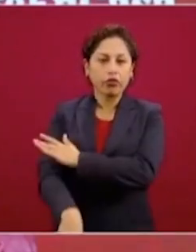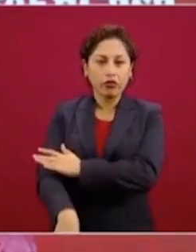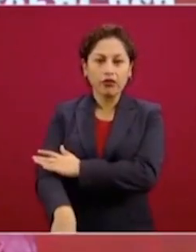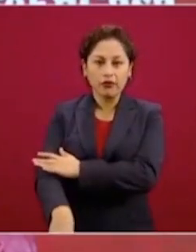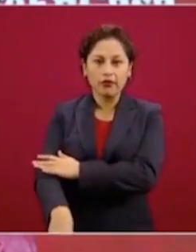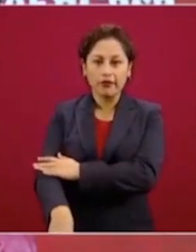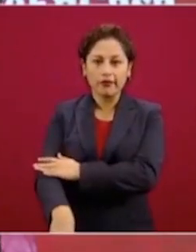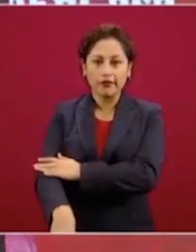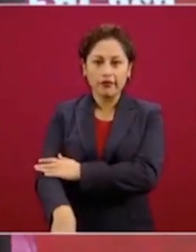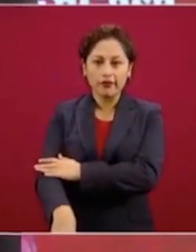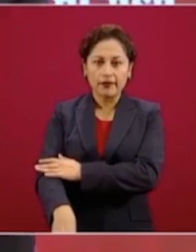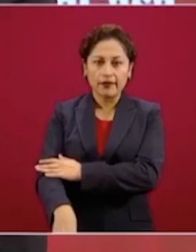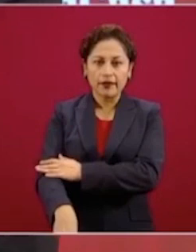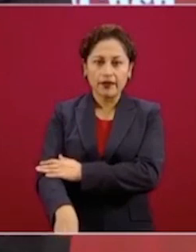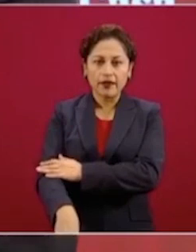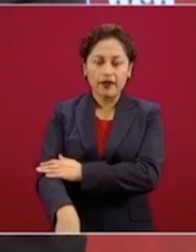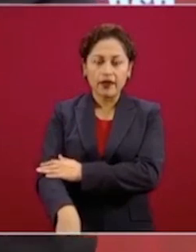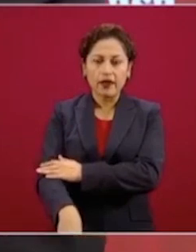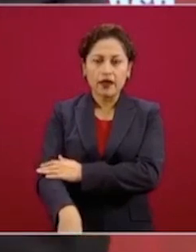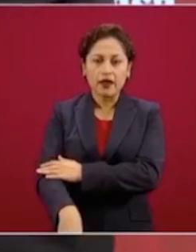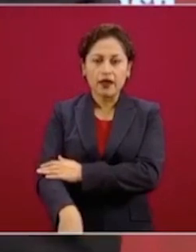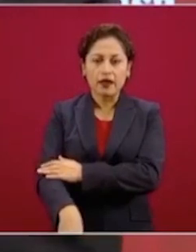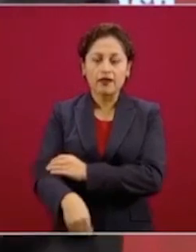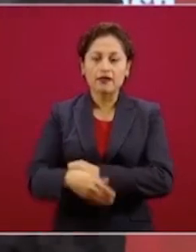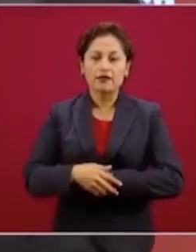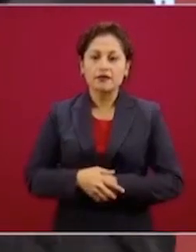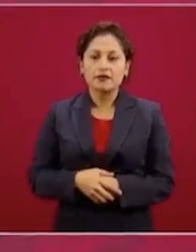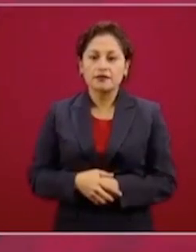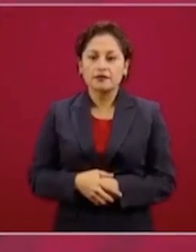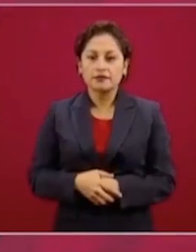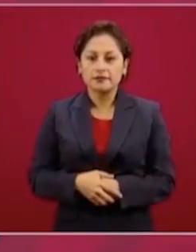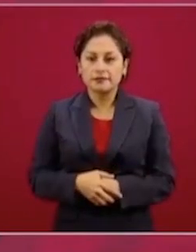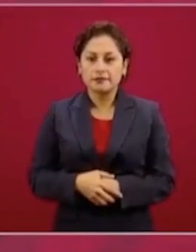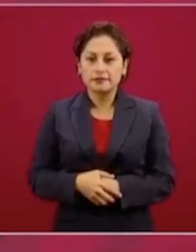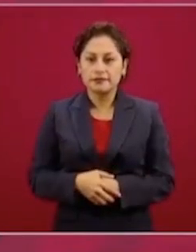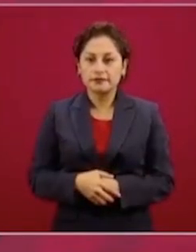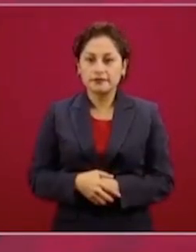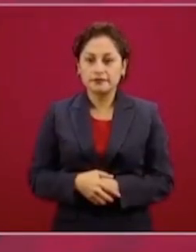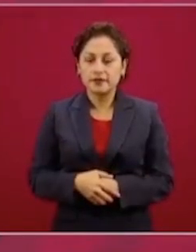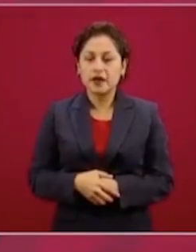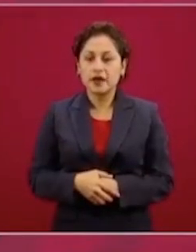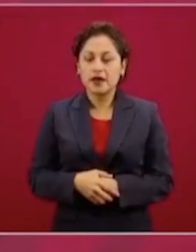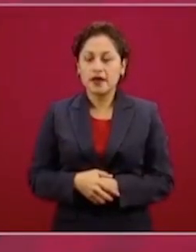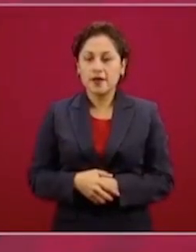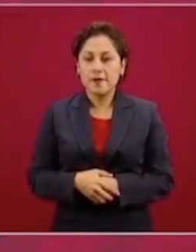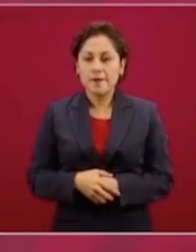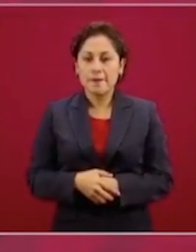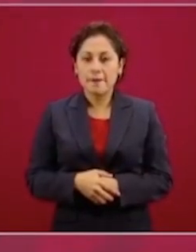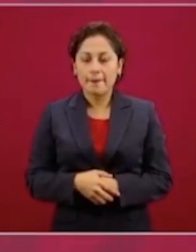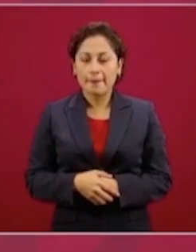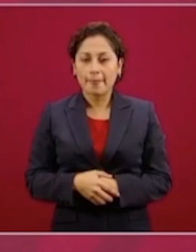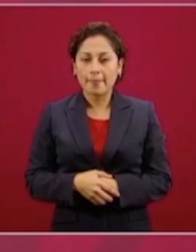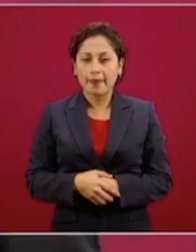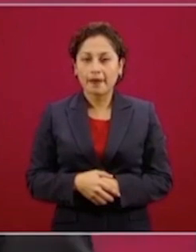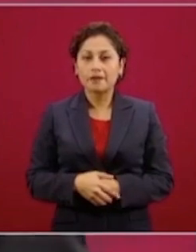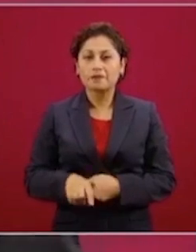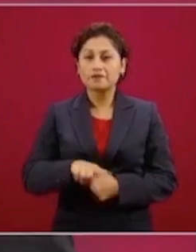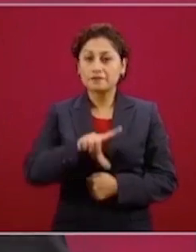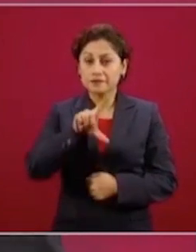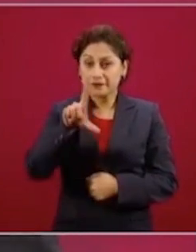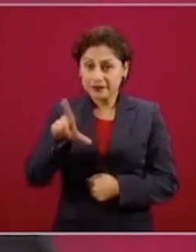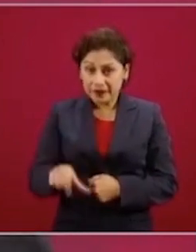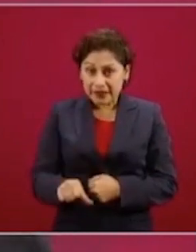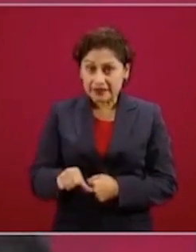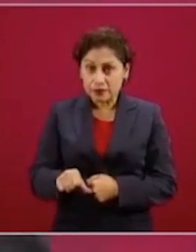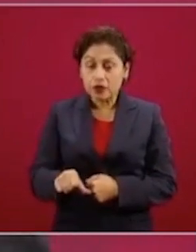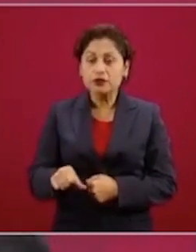y que suceda lo que pasó, bancos quebrados,